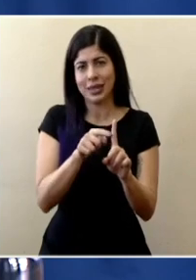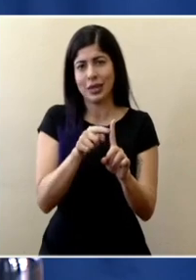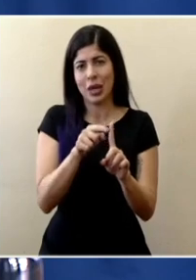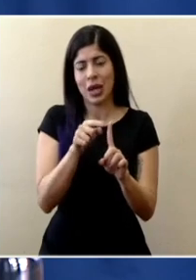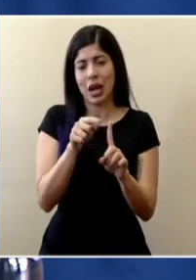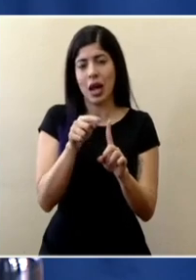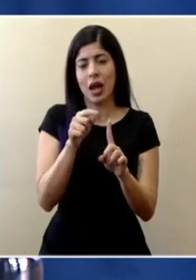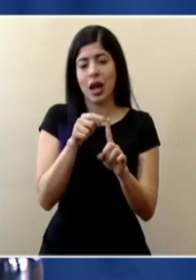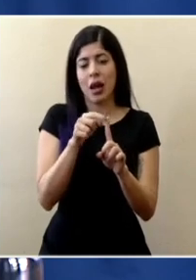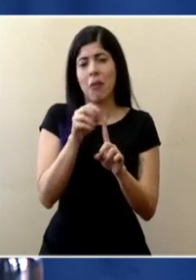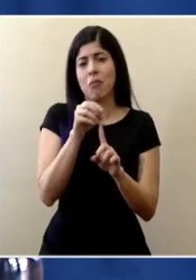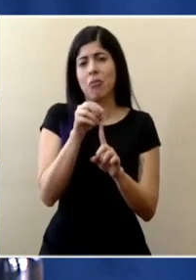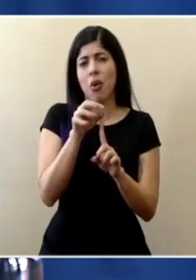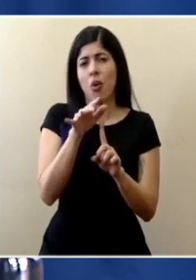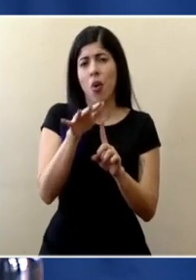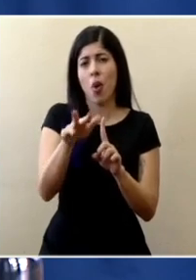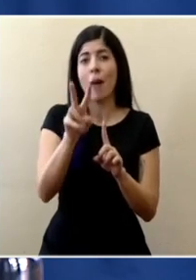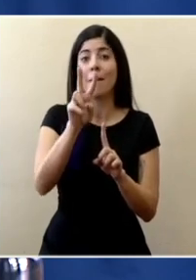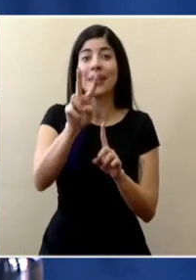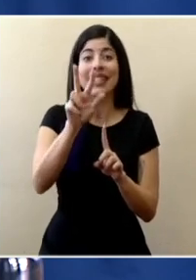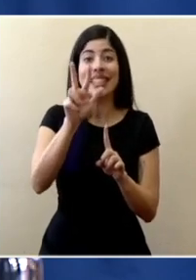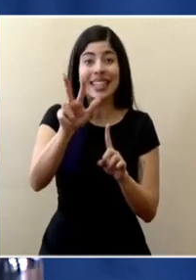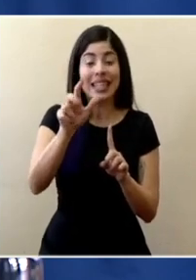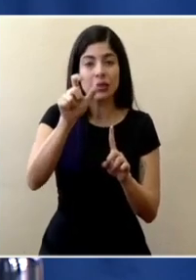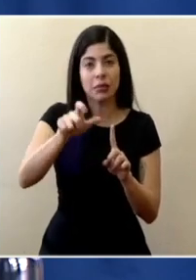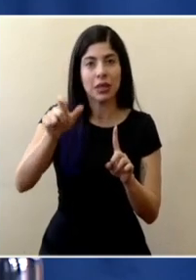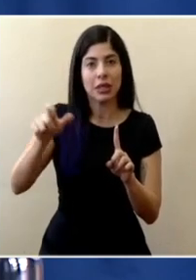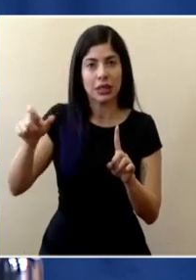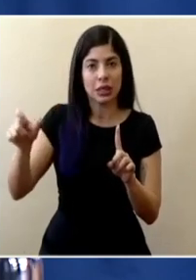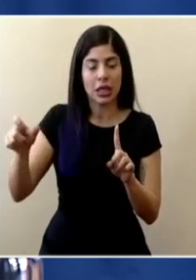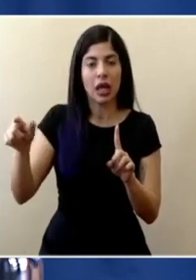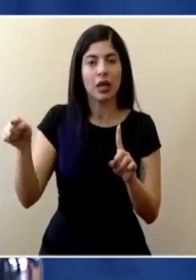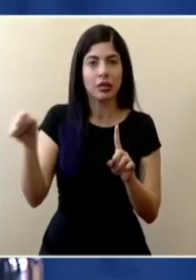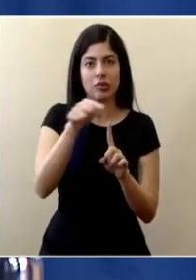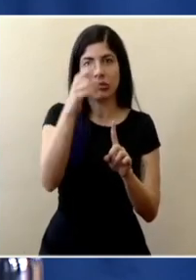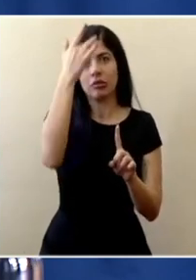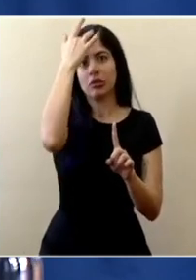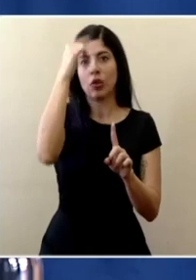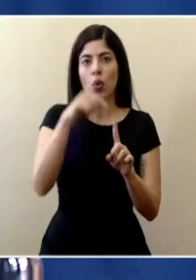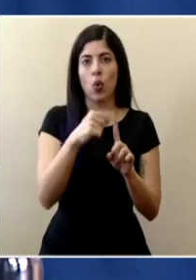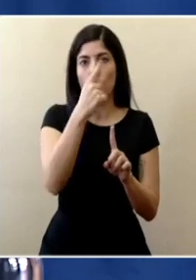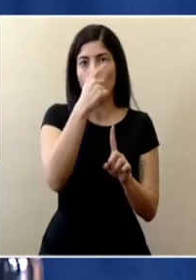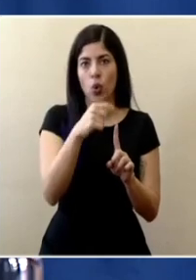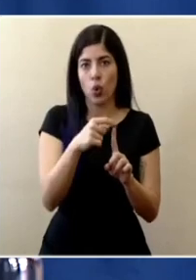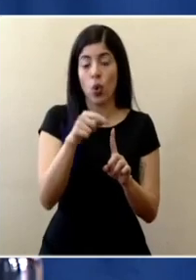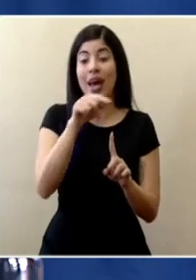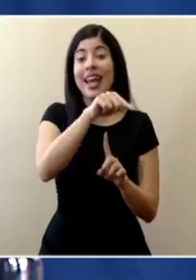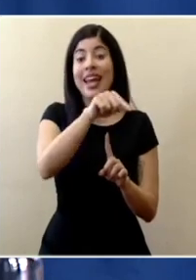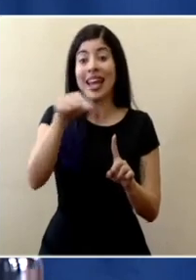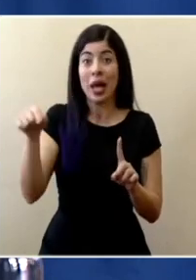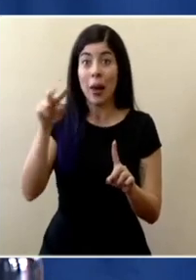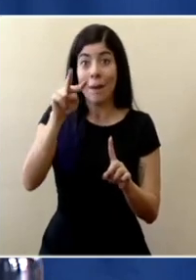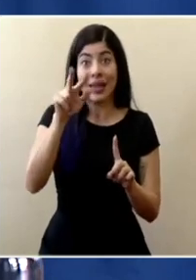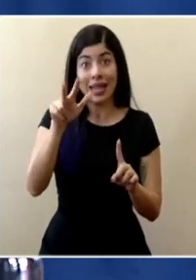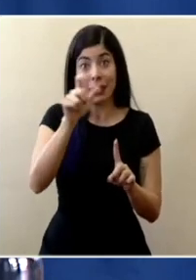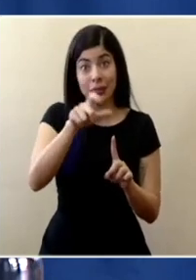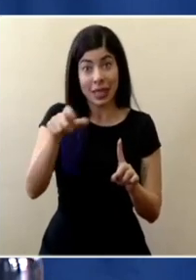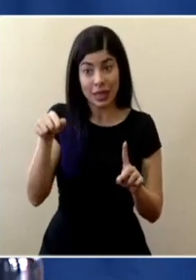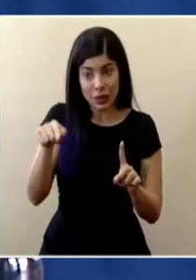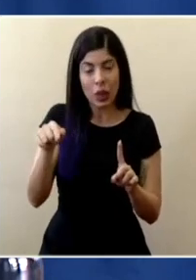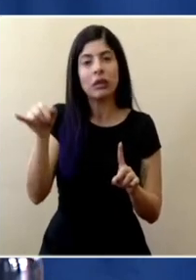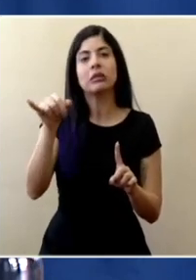un contacto más bien un contagio de 23 personas que a su vez algunos de ellos han hecho